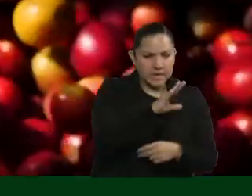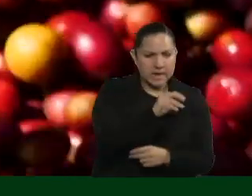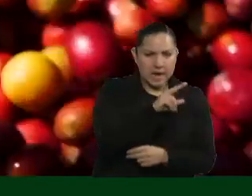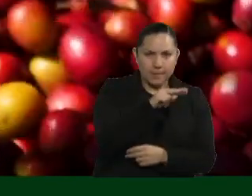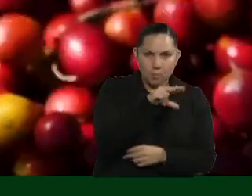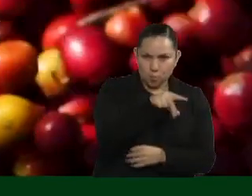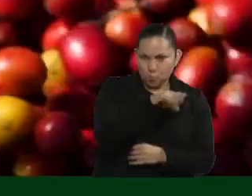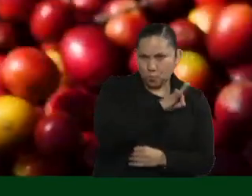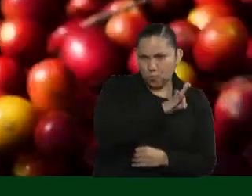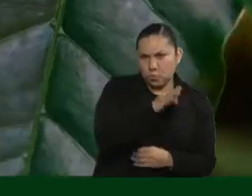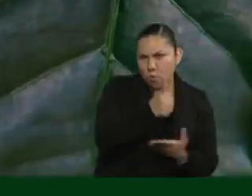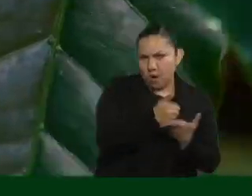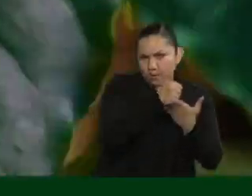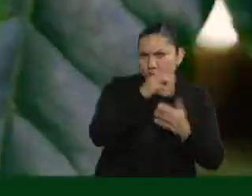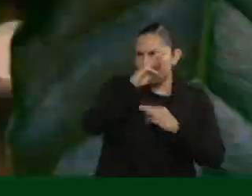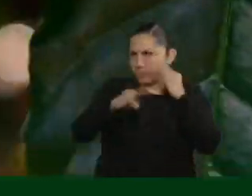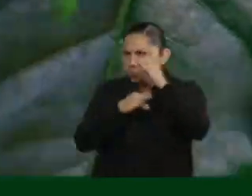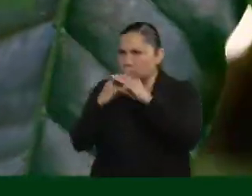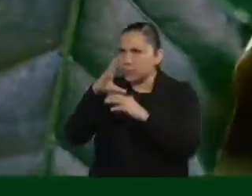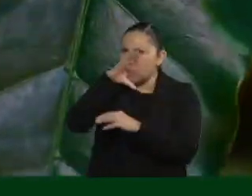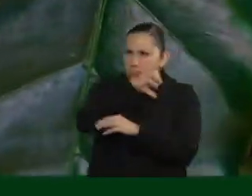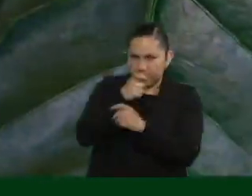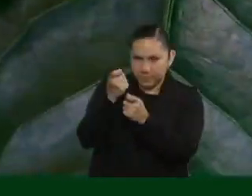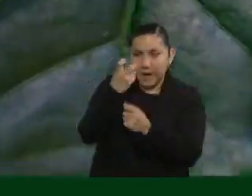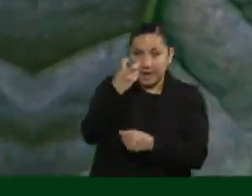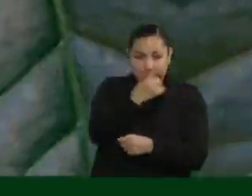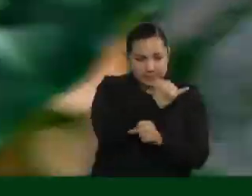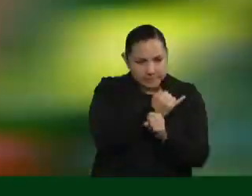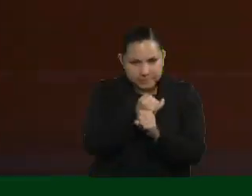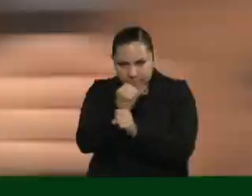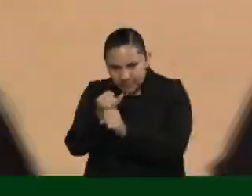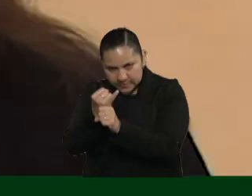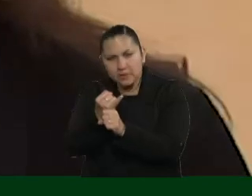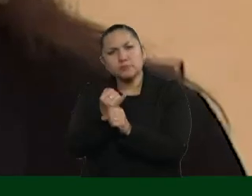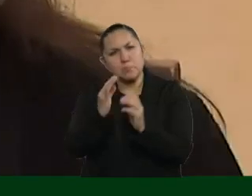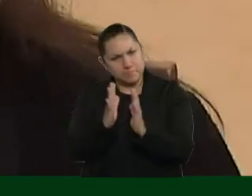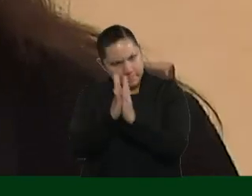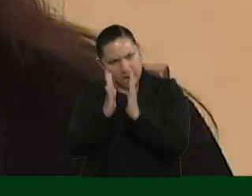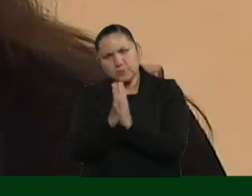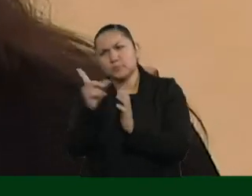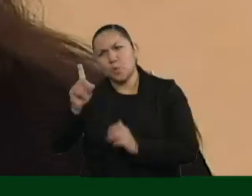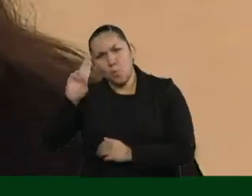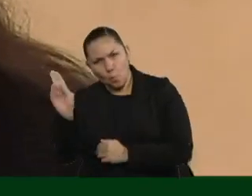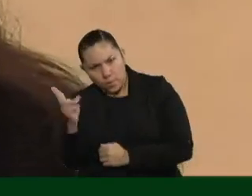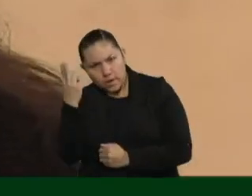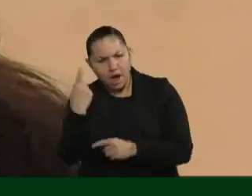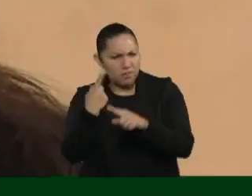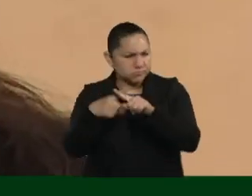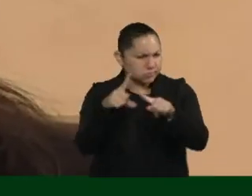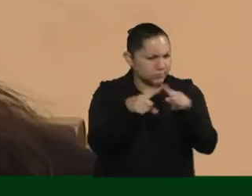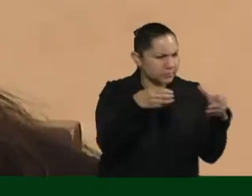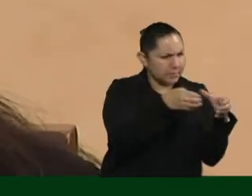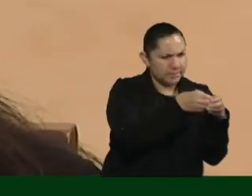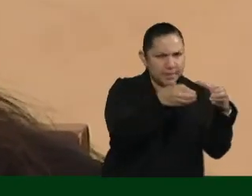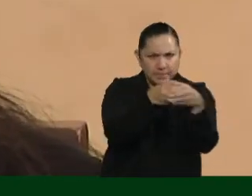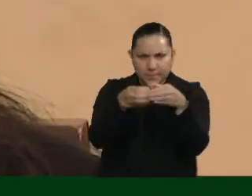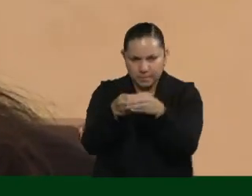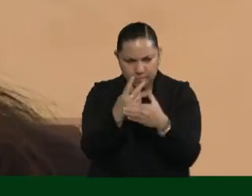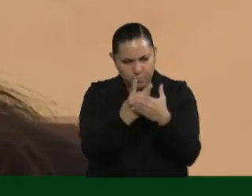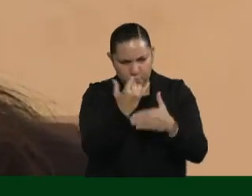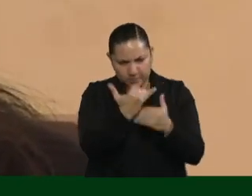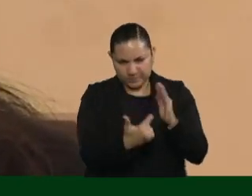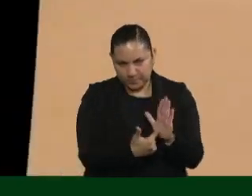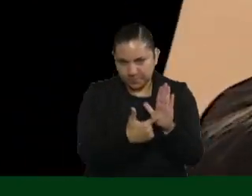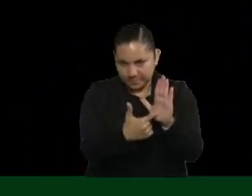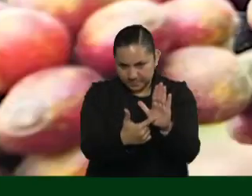de Veracruz con la participación de la UNAM y distintas asociaciones. Aumentar la biodiversidad de los árboles, la biodiversidad en